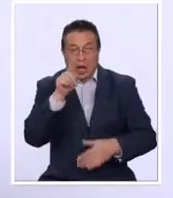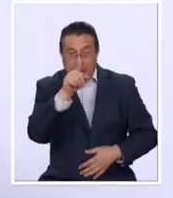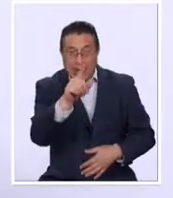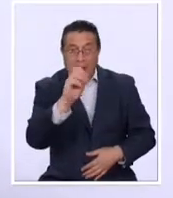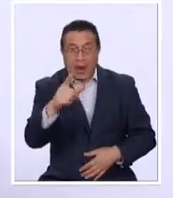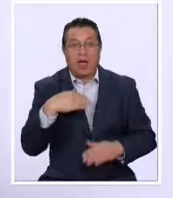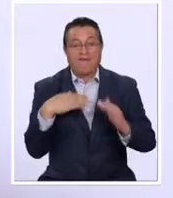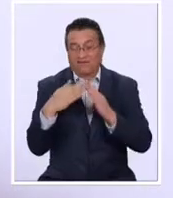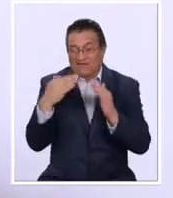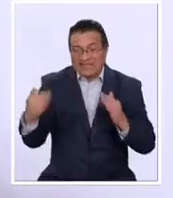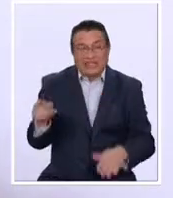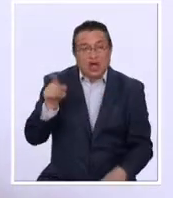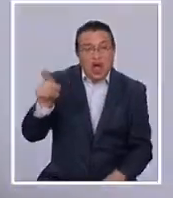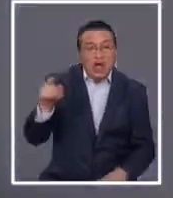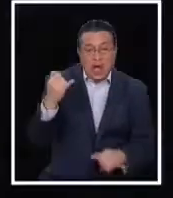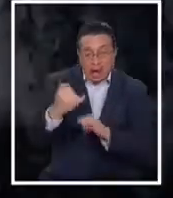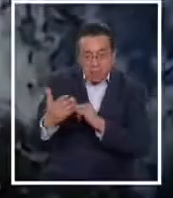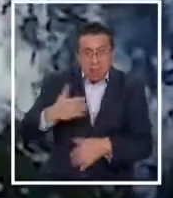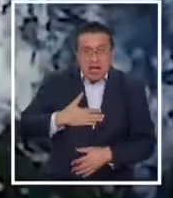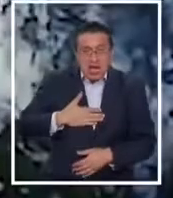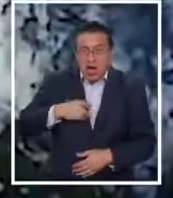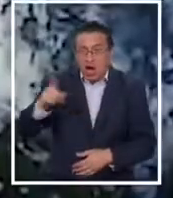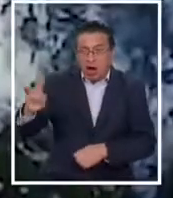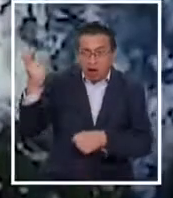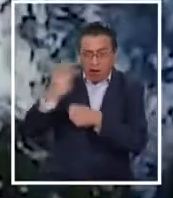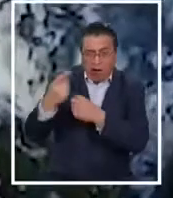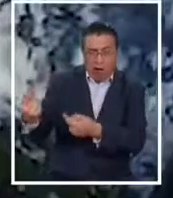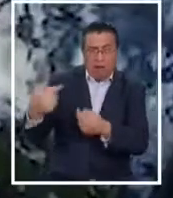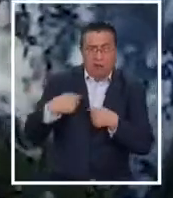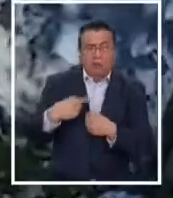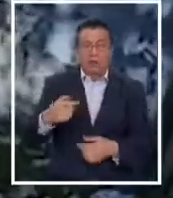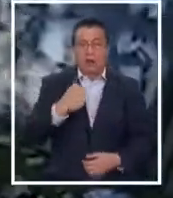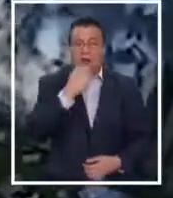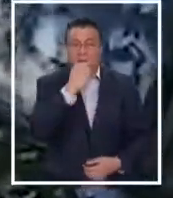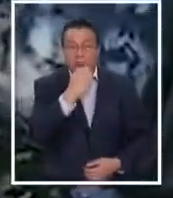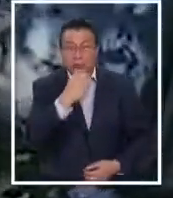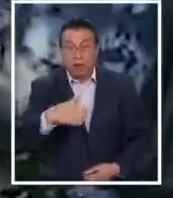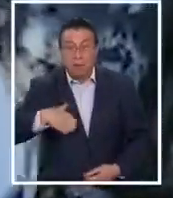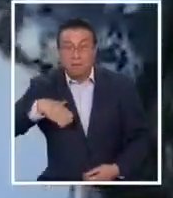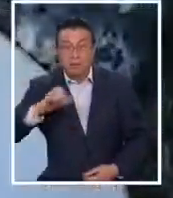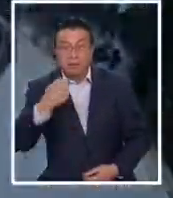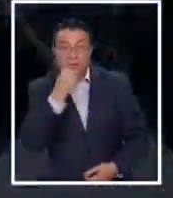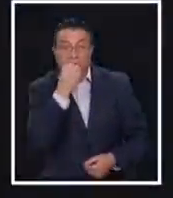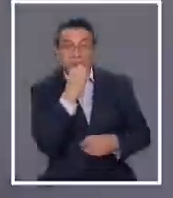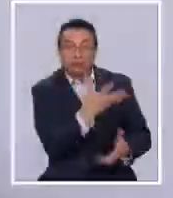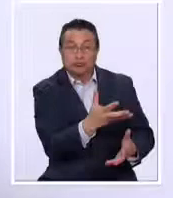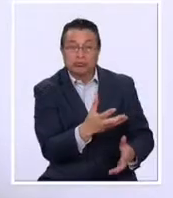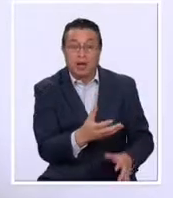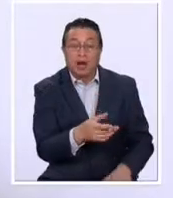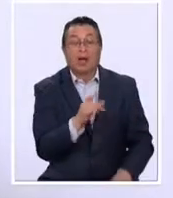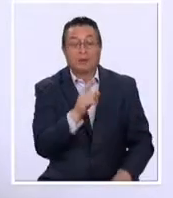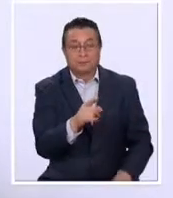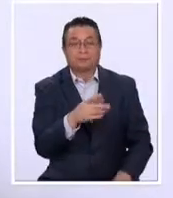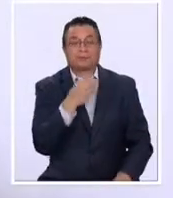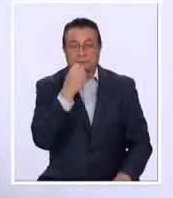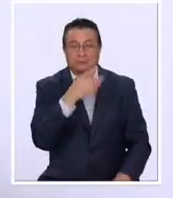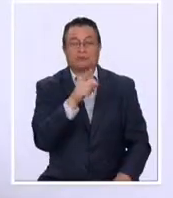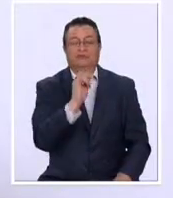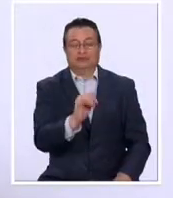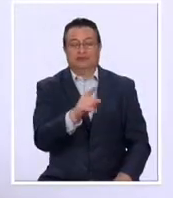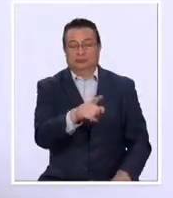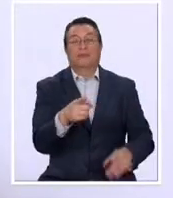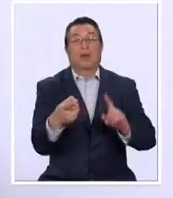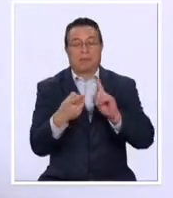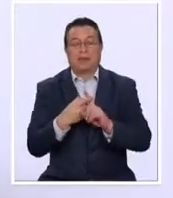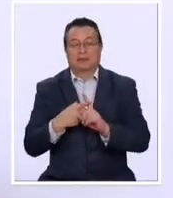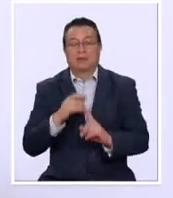como un vecino y amigo. Esta última persona, al ser entrevistada por personal de la PDI, refirió de forma libre y espontánea haber